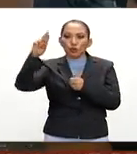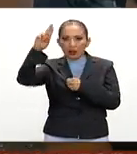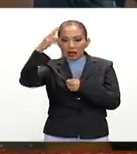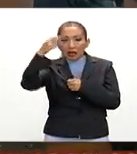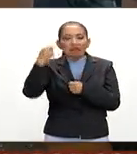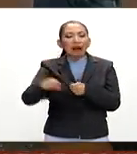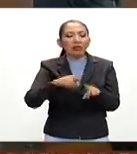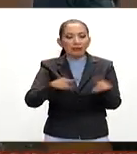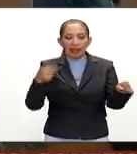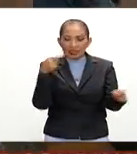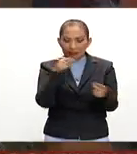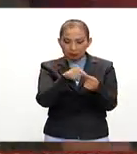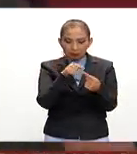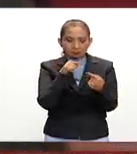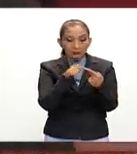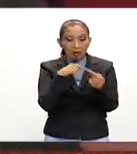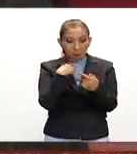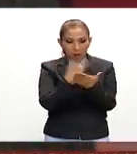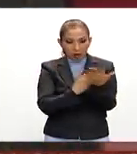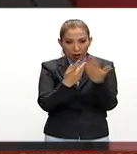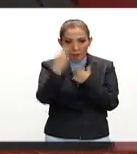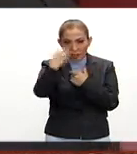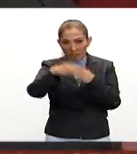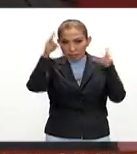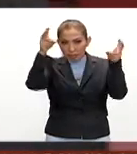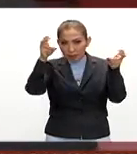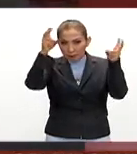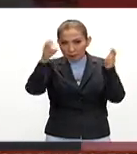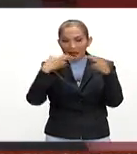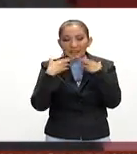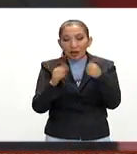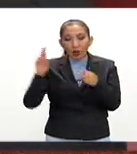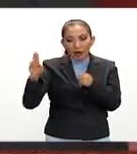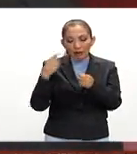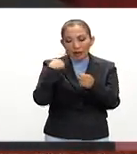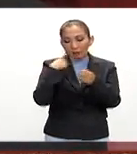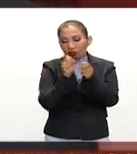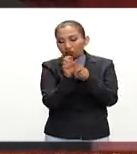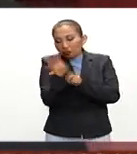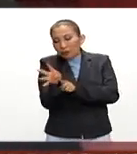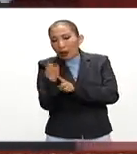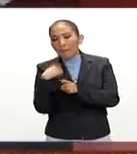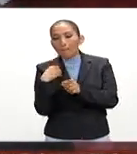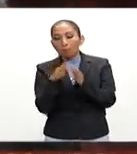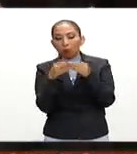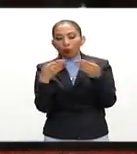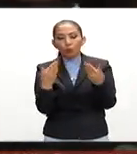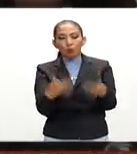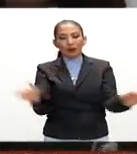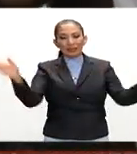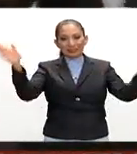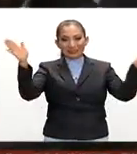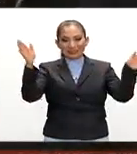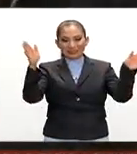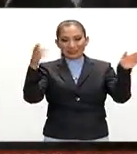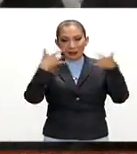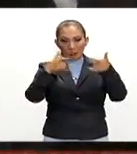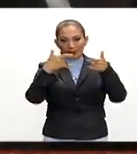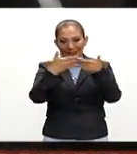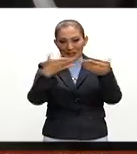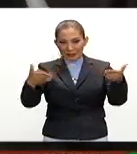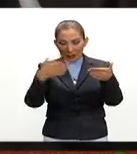tiene varias líneas tenemos también un programa denominado en este SAT en tu universidad que se llama puertas abiertas invitamos a los